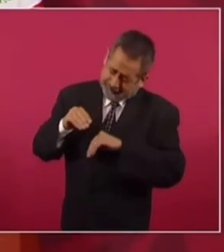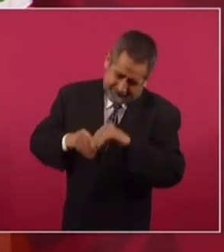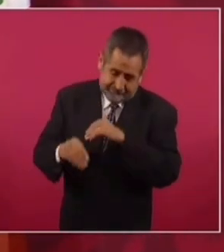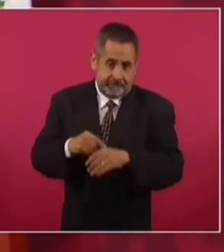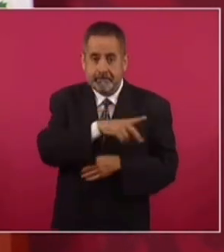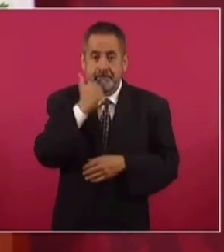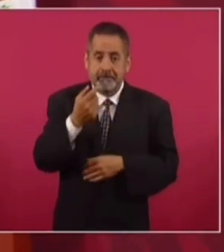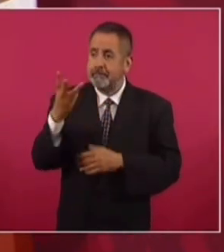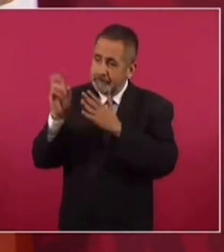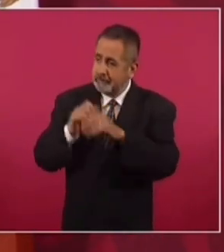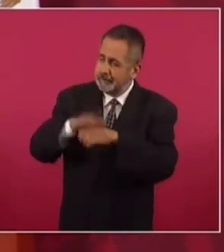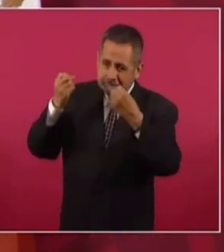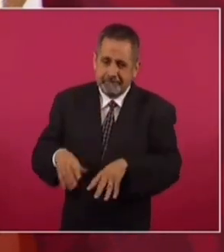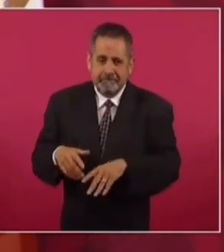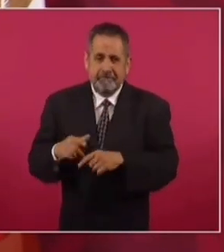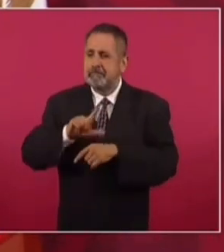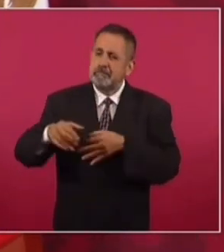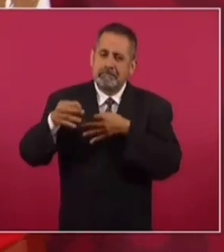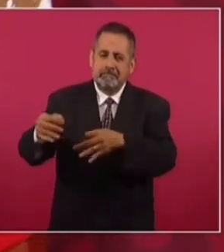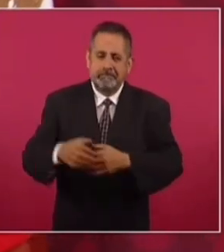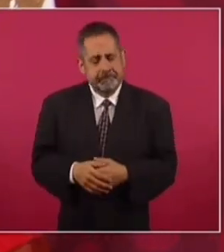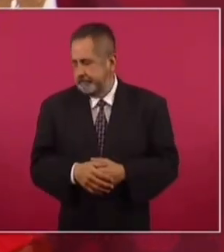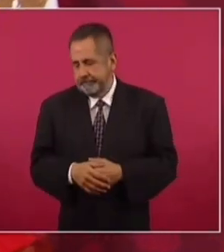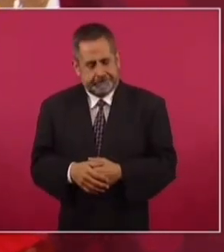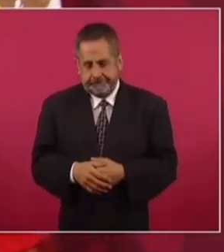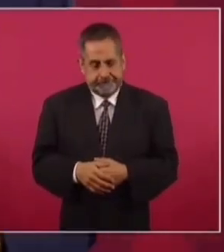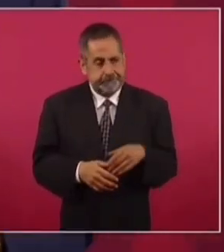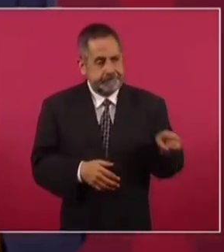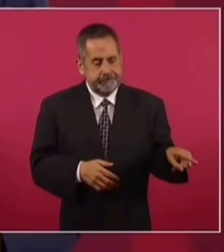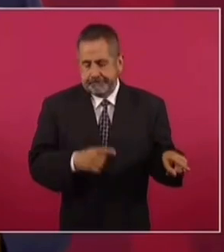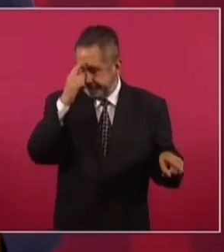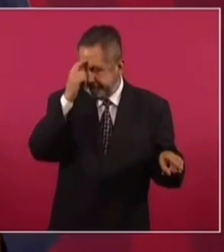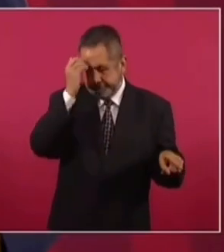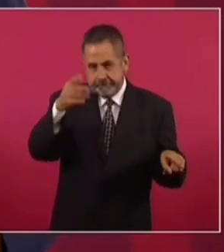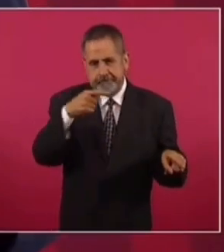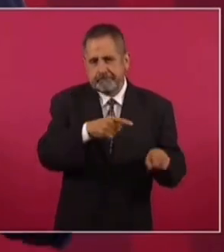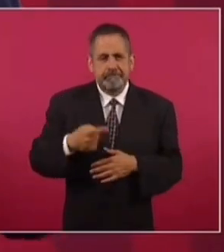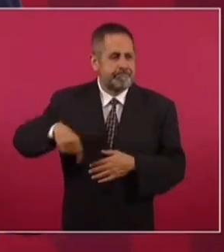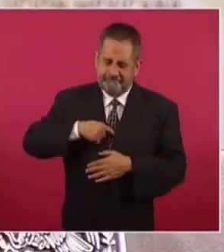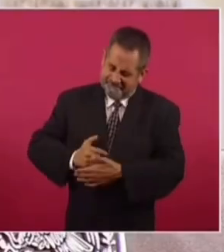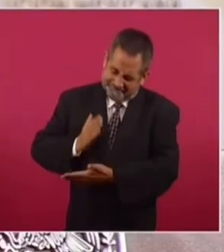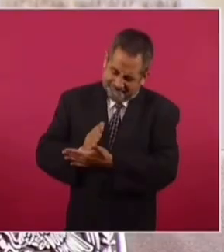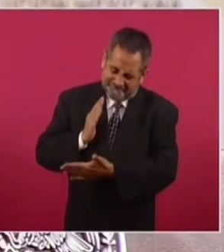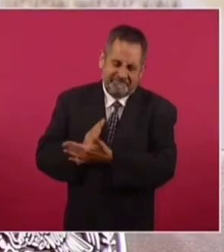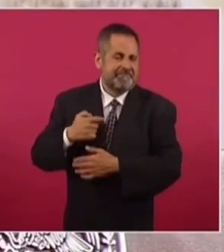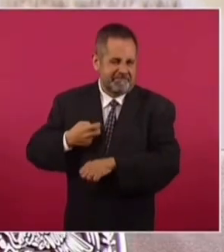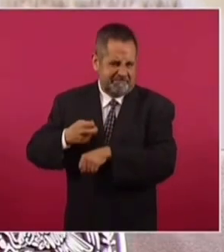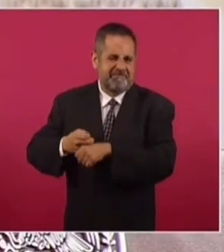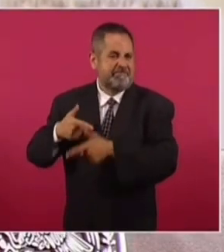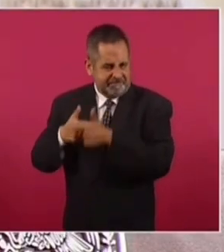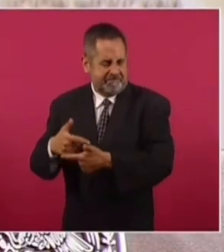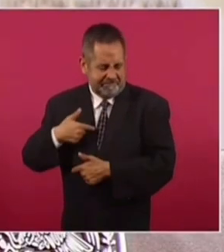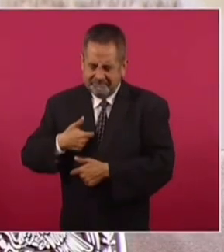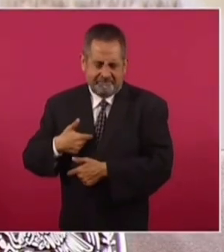a cuando menos quitarnos tres meses más. Nada que se les olvida de que somos muy perseverantes nosotros.